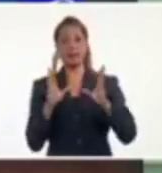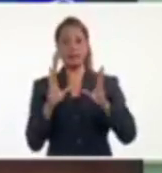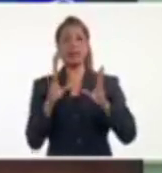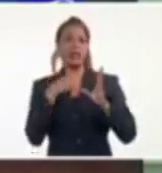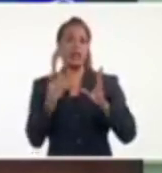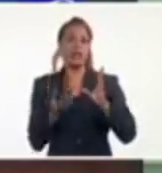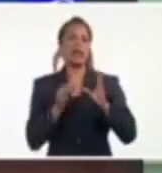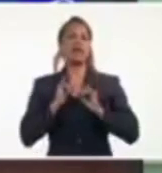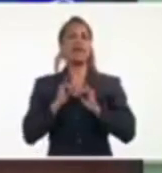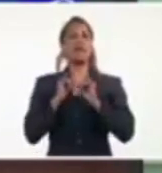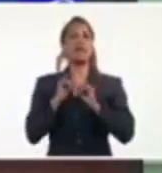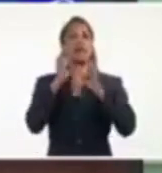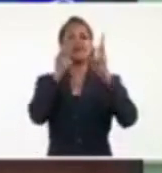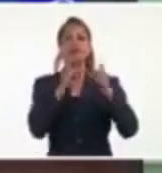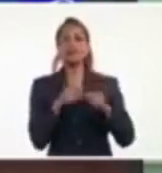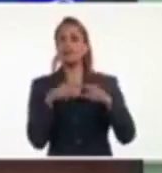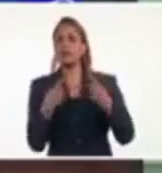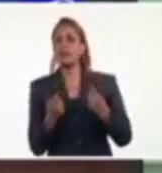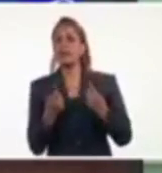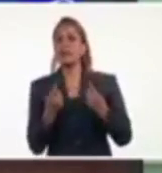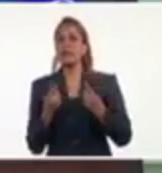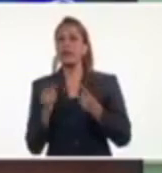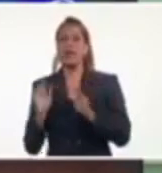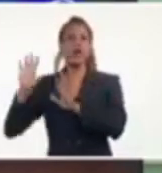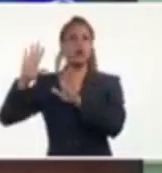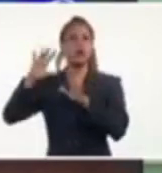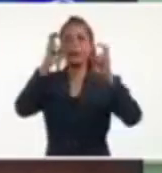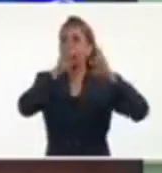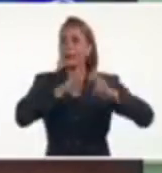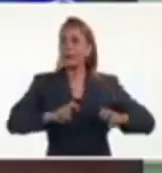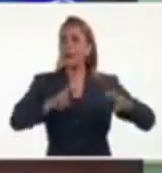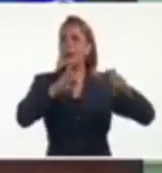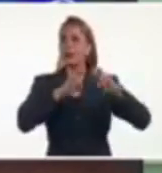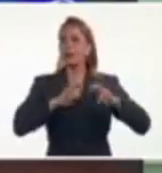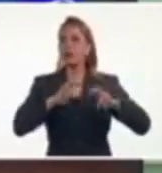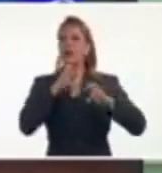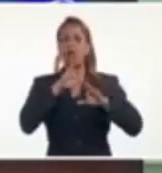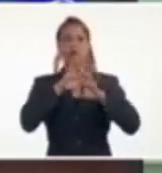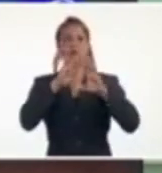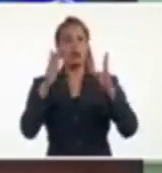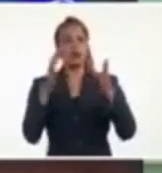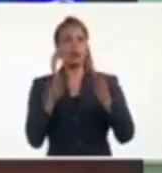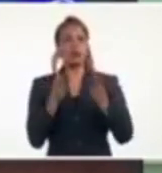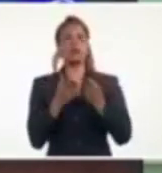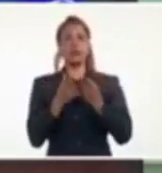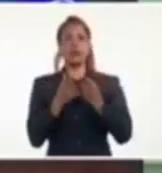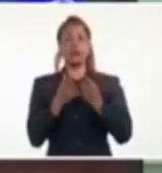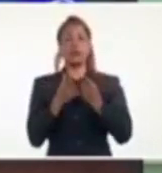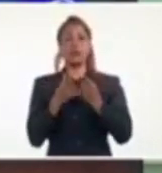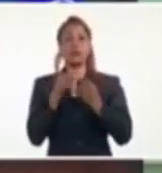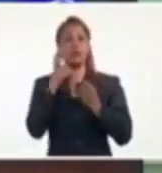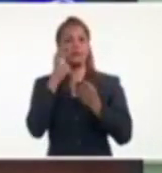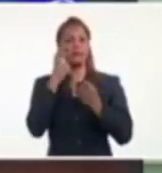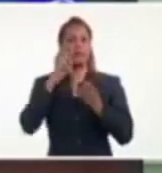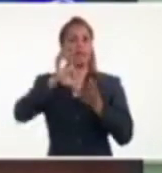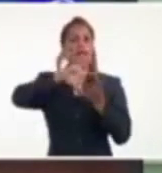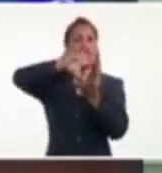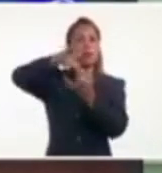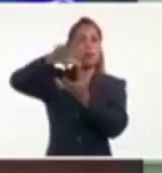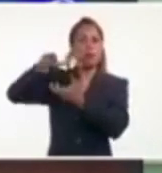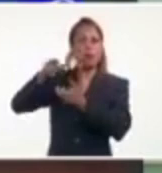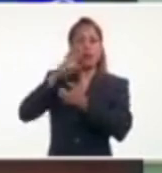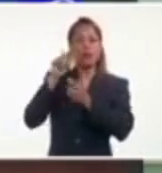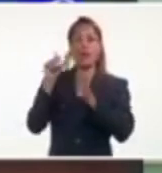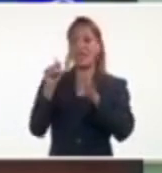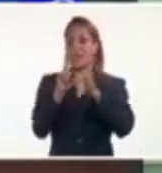dio como resultado en todos sus estudios de las capas bajas y medias de la atmósfera, que el centro,